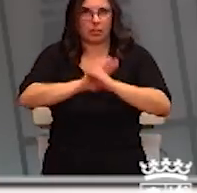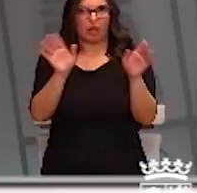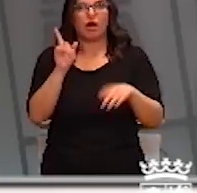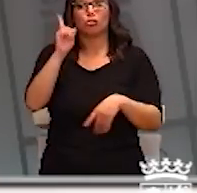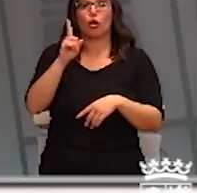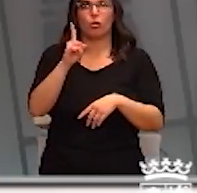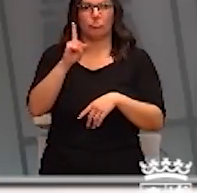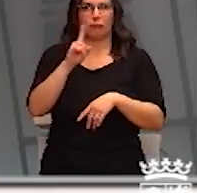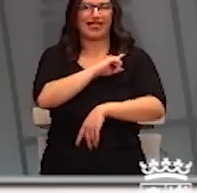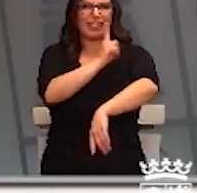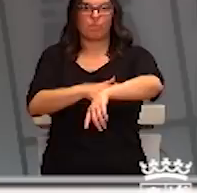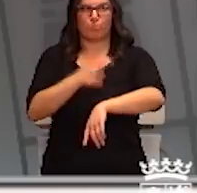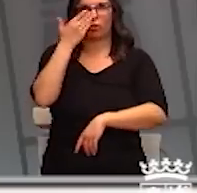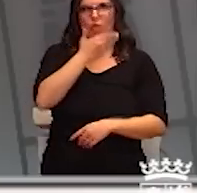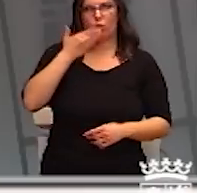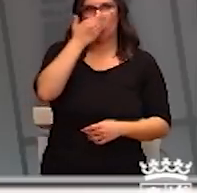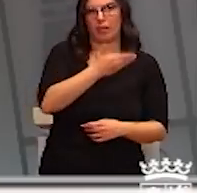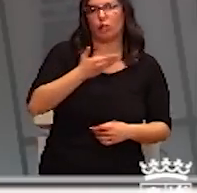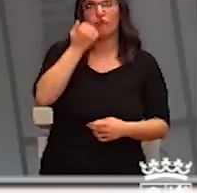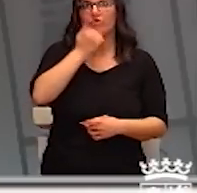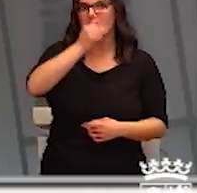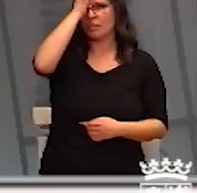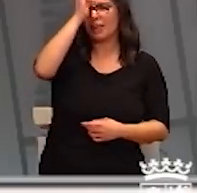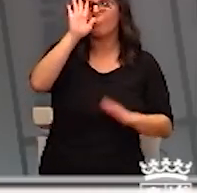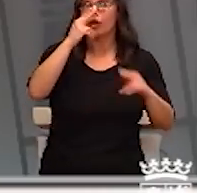escolar, puerta cerrada los fines de semana.